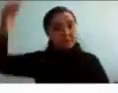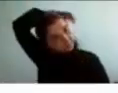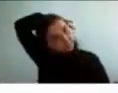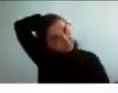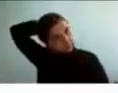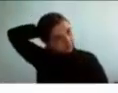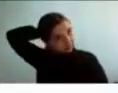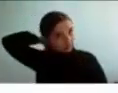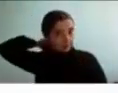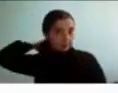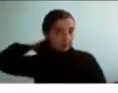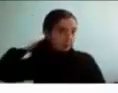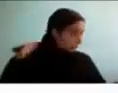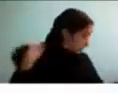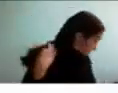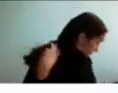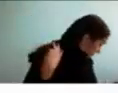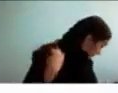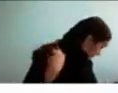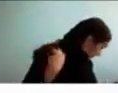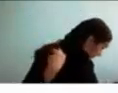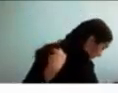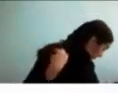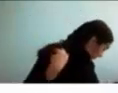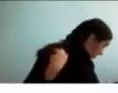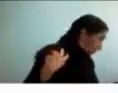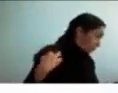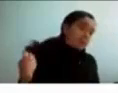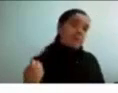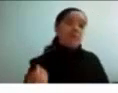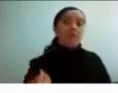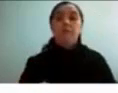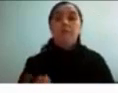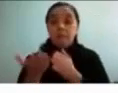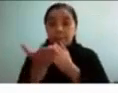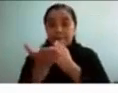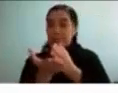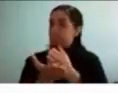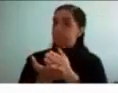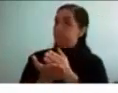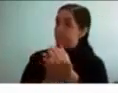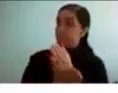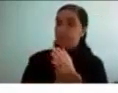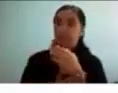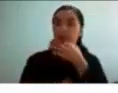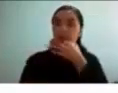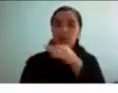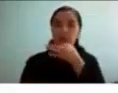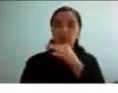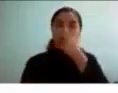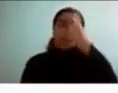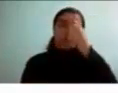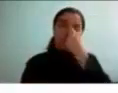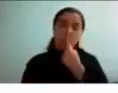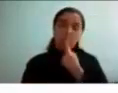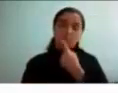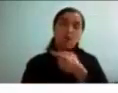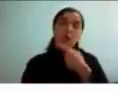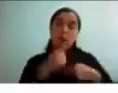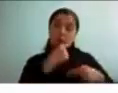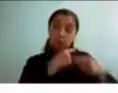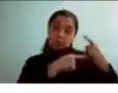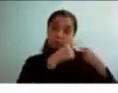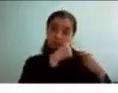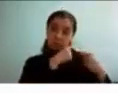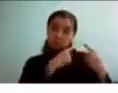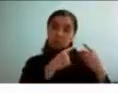Bien para empezar les voy a contar un poco una triste historia para ejemplificar desde donde quiero